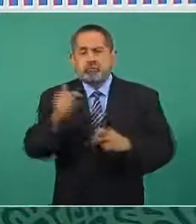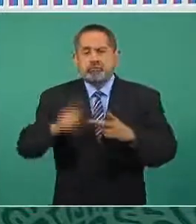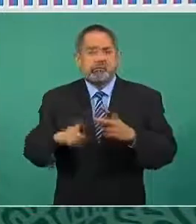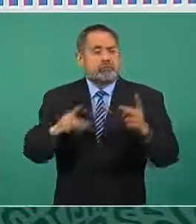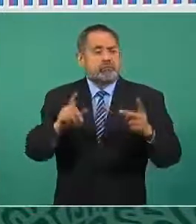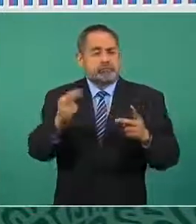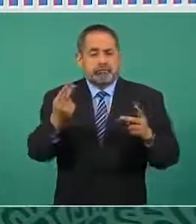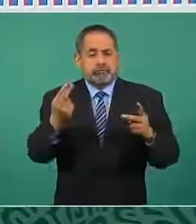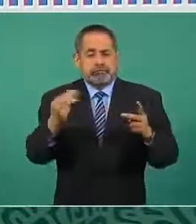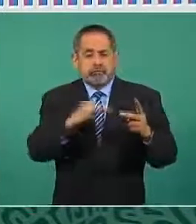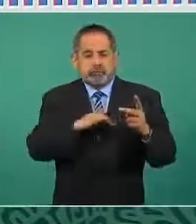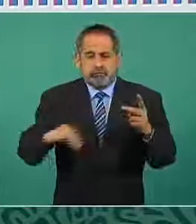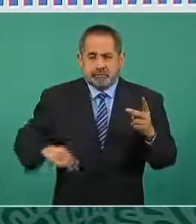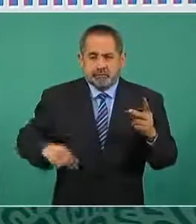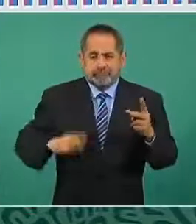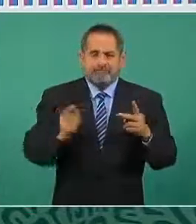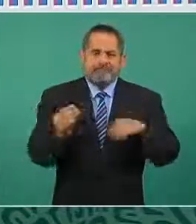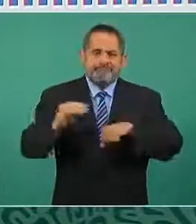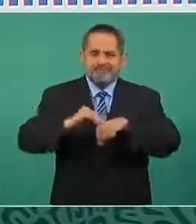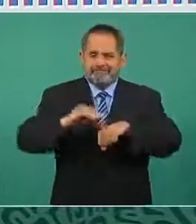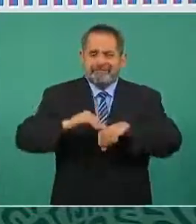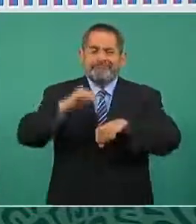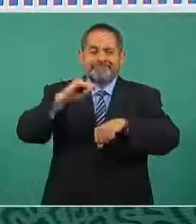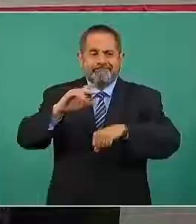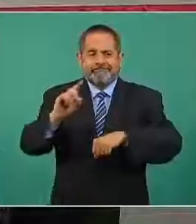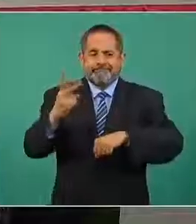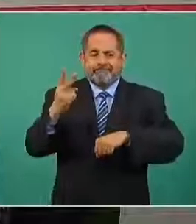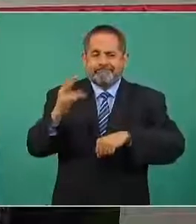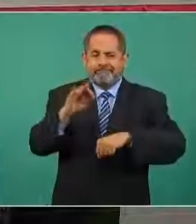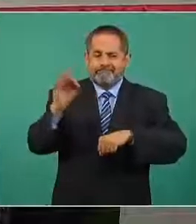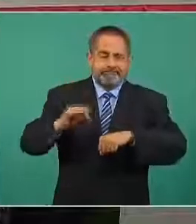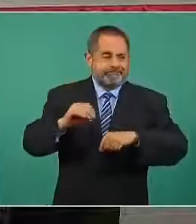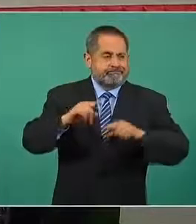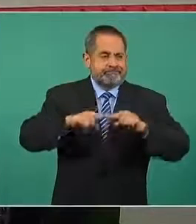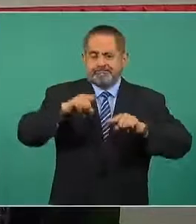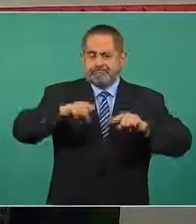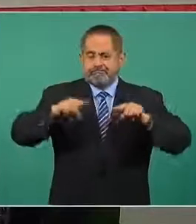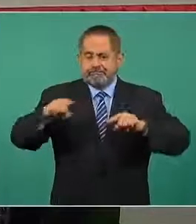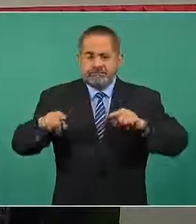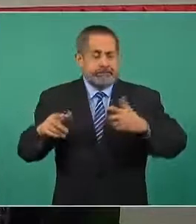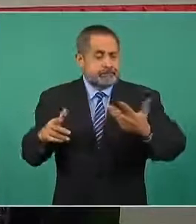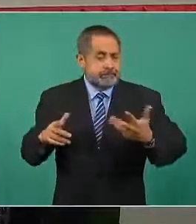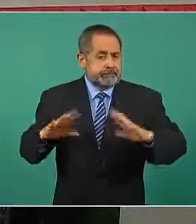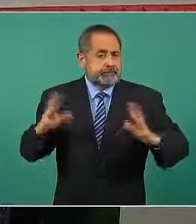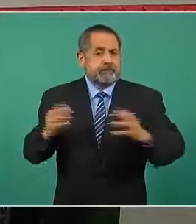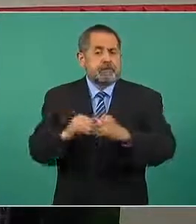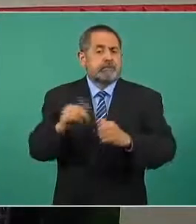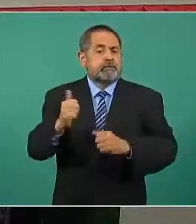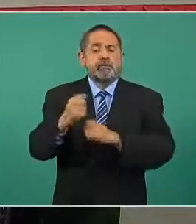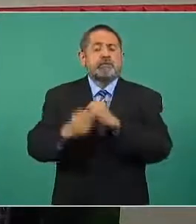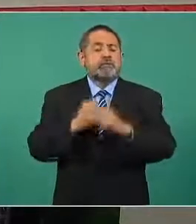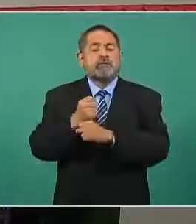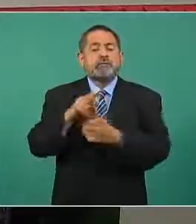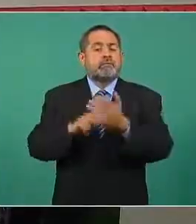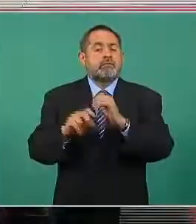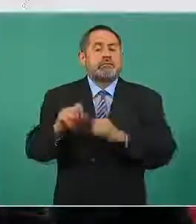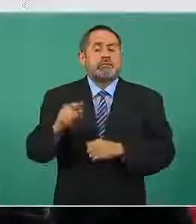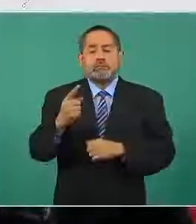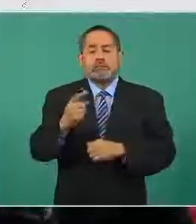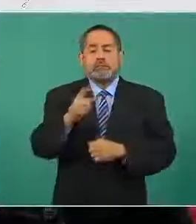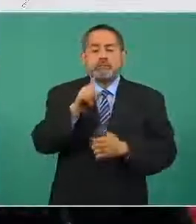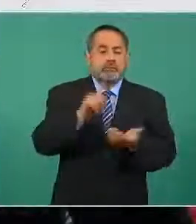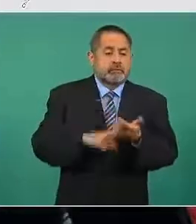registraron un aumento del 32 por ciento total de municipios en agosto en agosto en mil